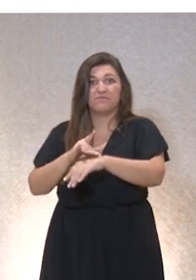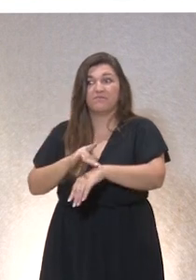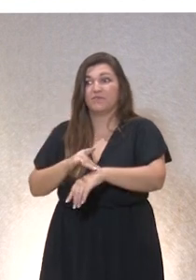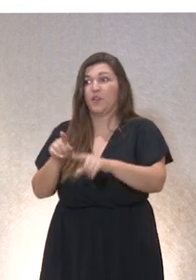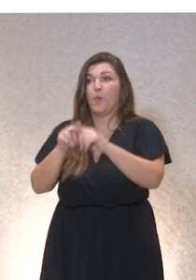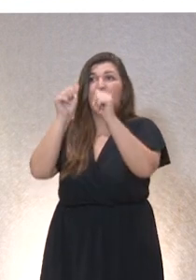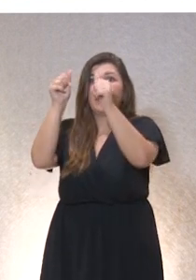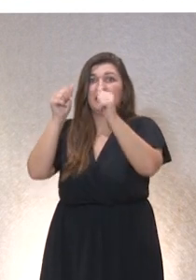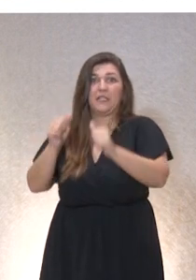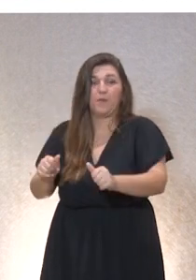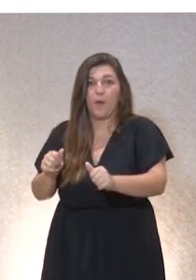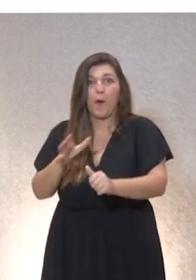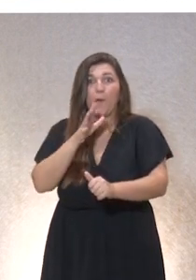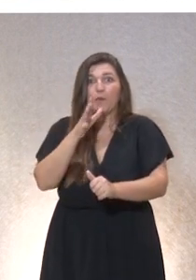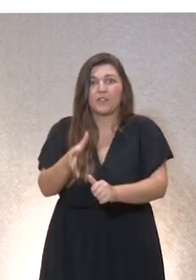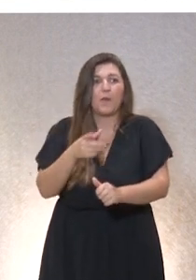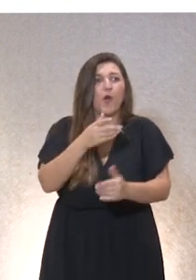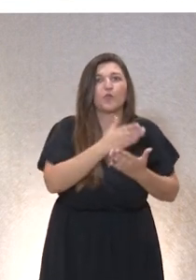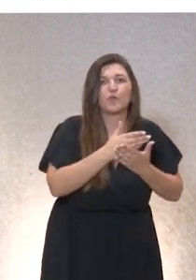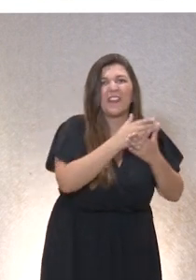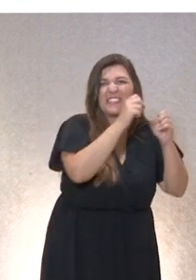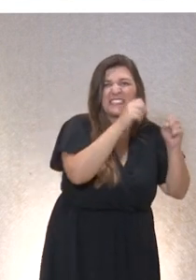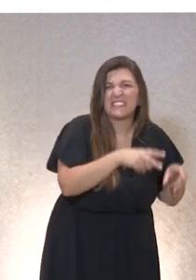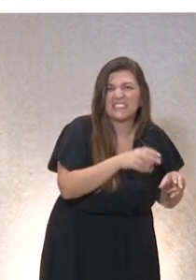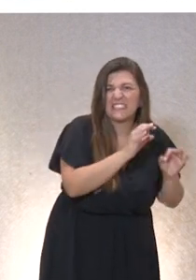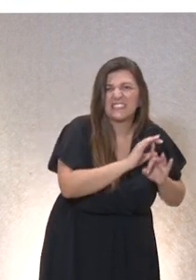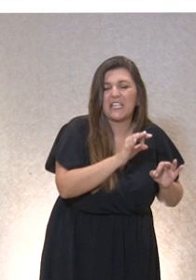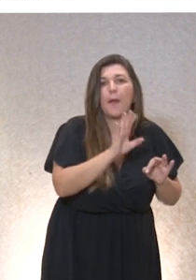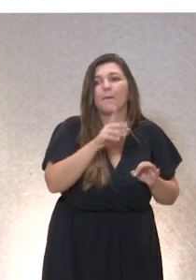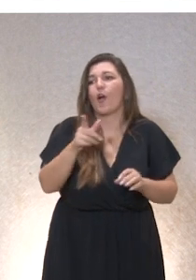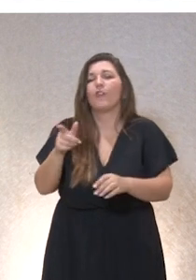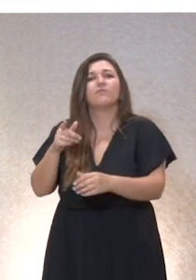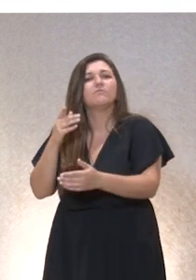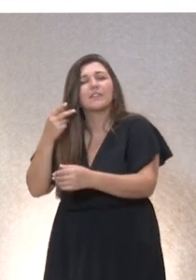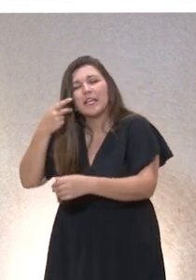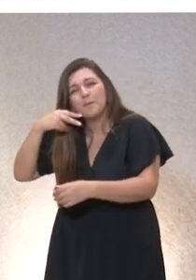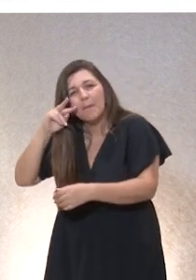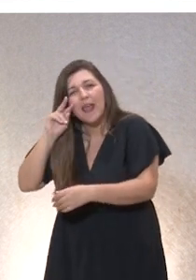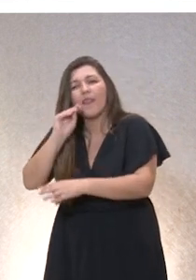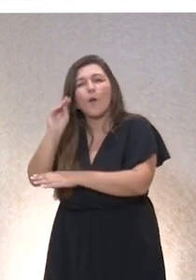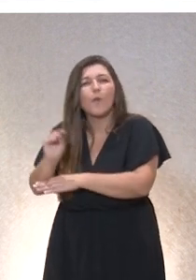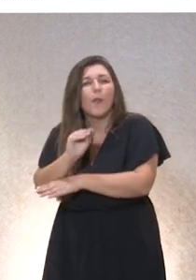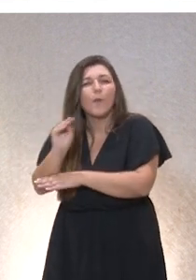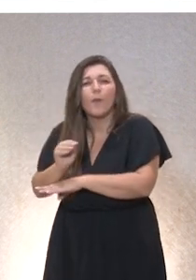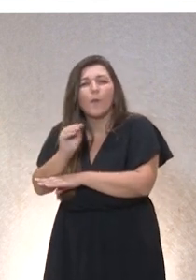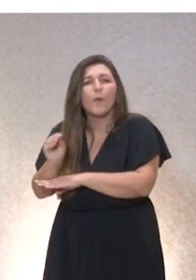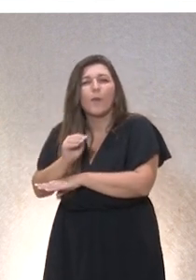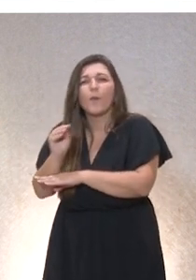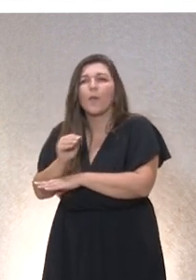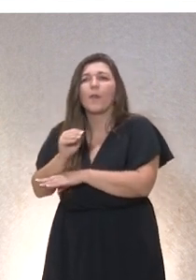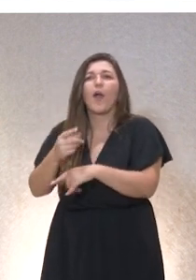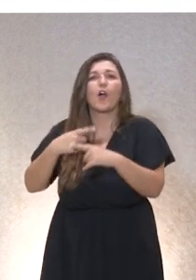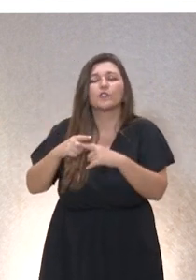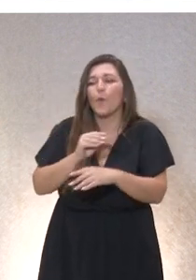Porque son doctores en ética aplicada. Porque la ética aplicada de la que nosotros hablamos es ese acontecimiento del cuidado, ese acontecimiento del bien, esa